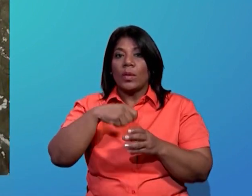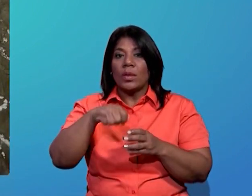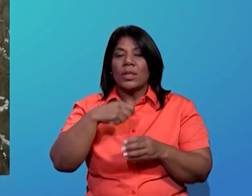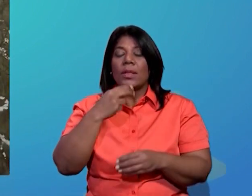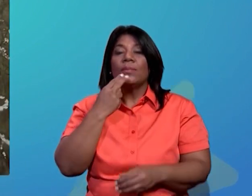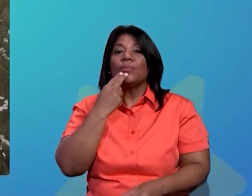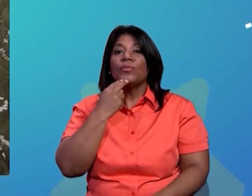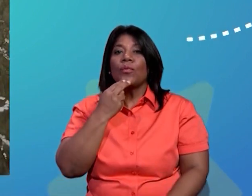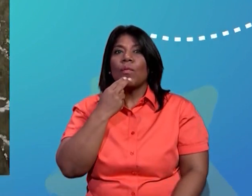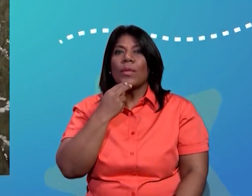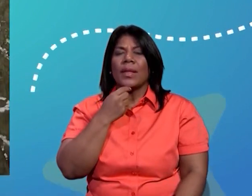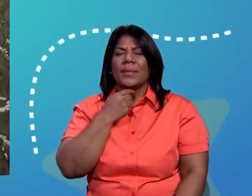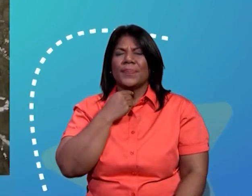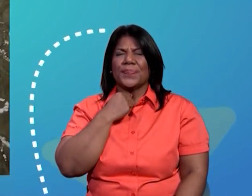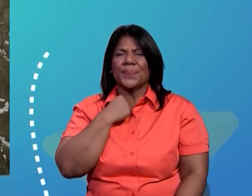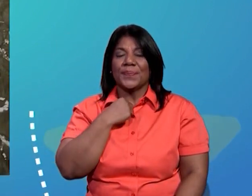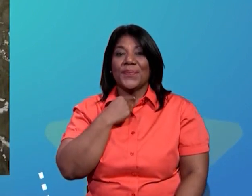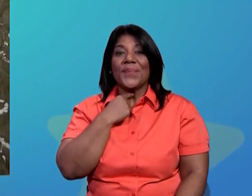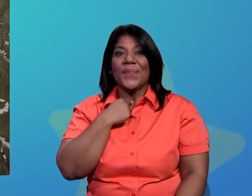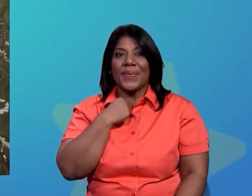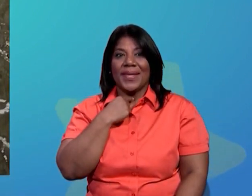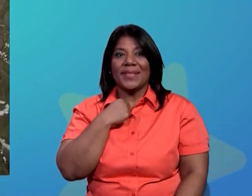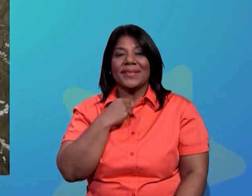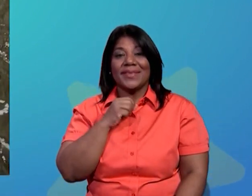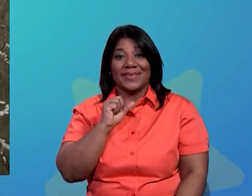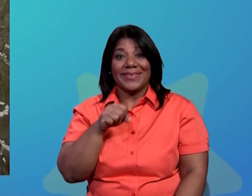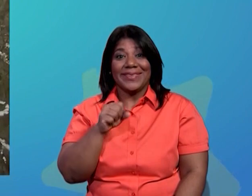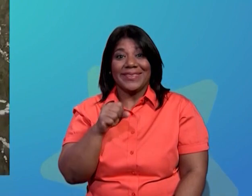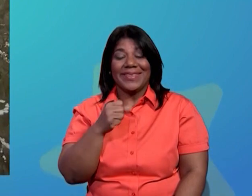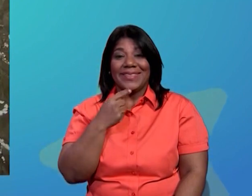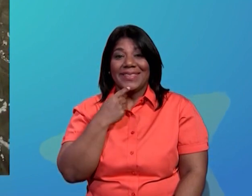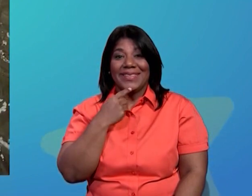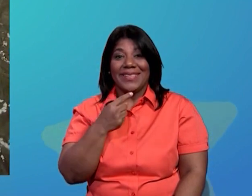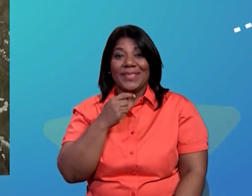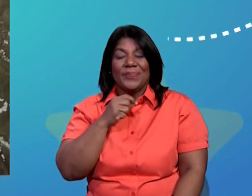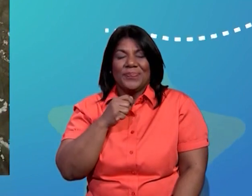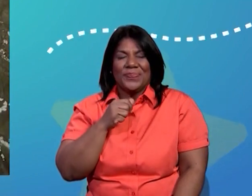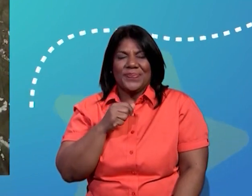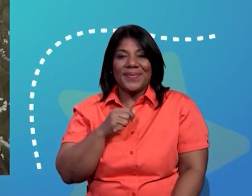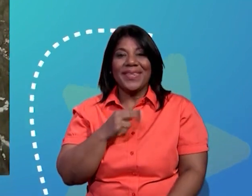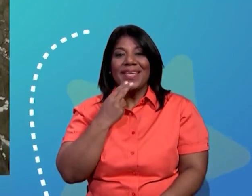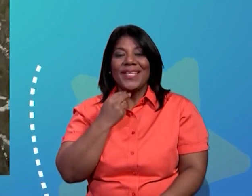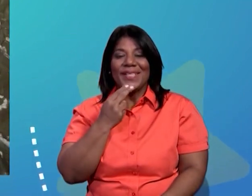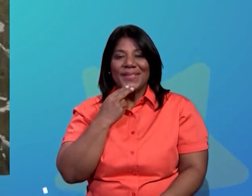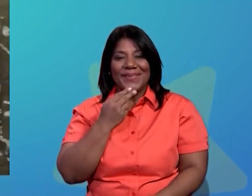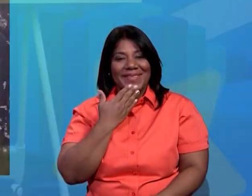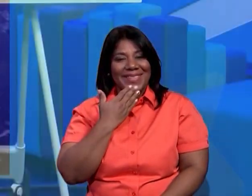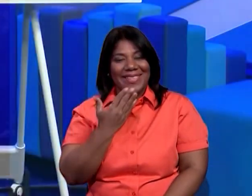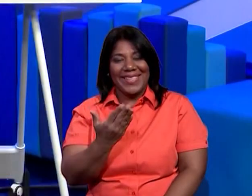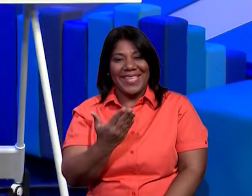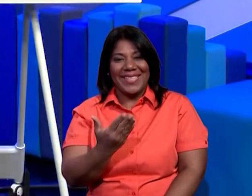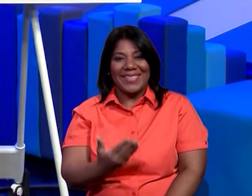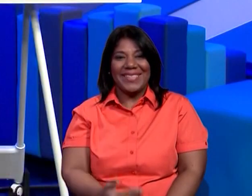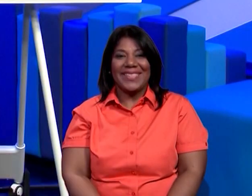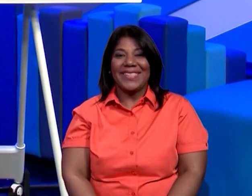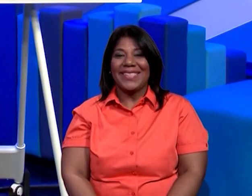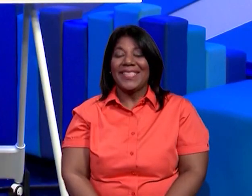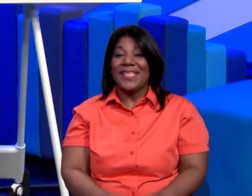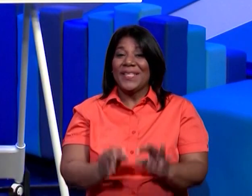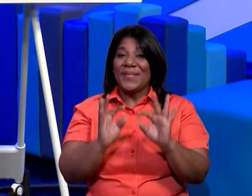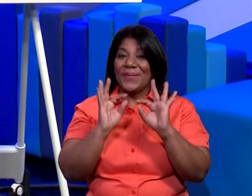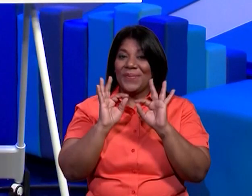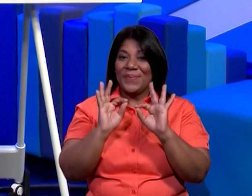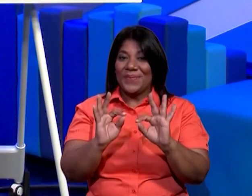me está ayudando el sentido del gusto ya que me está diciendo que la chicha está dulce gracias muy